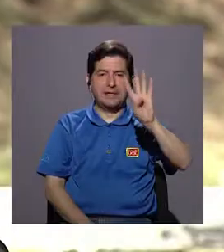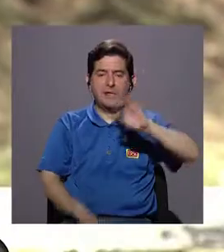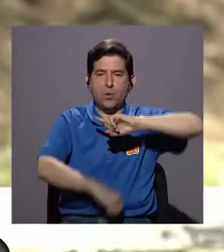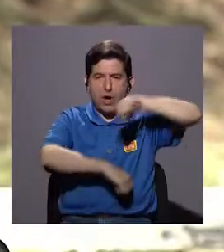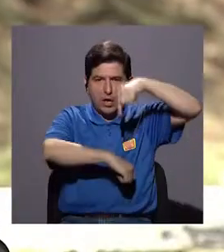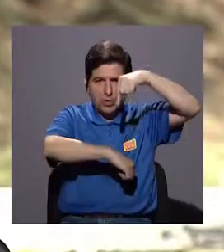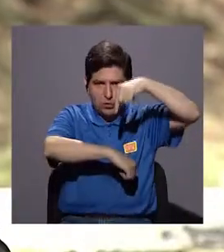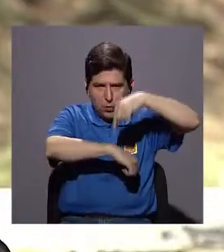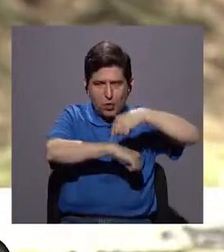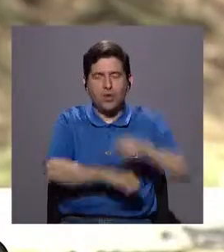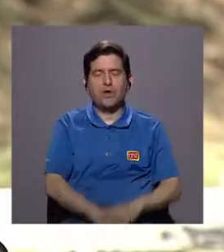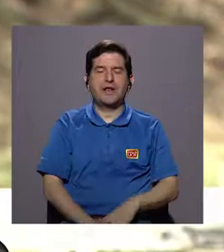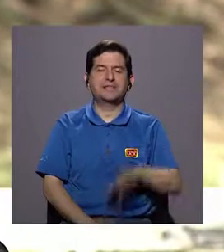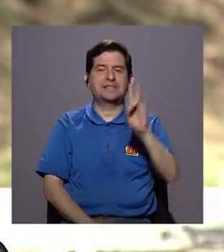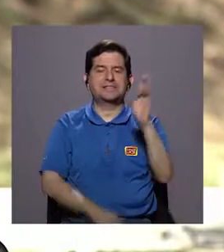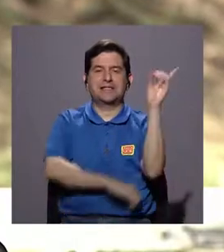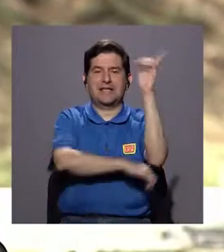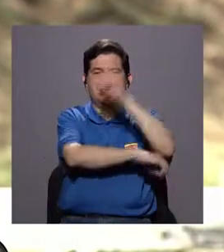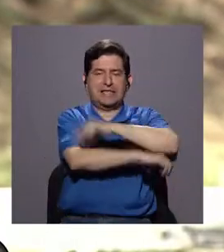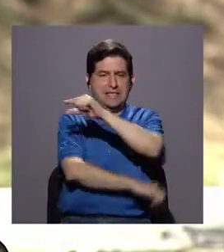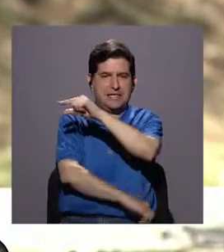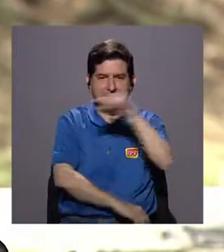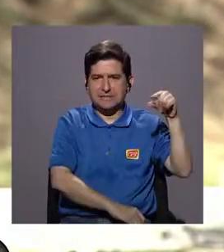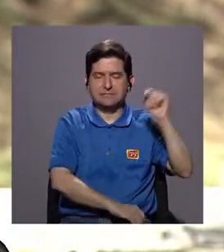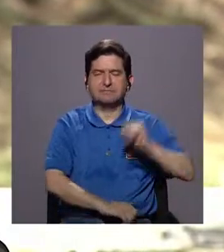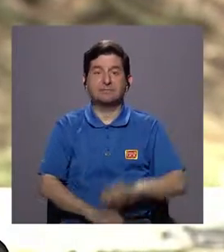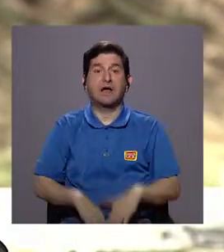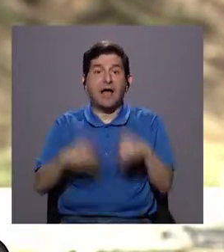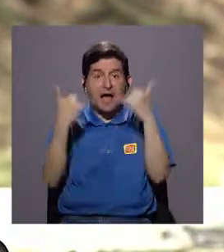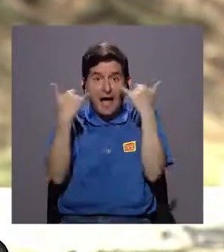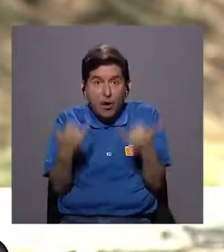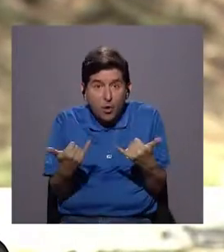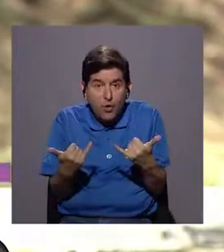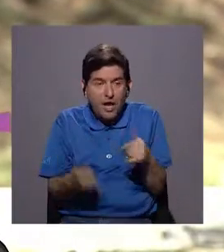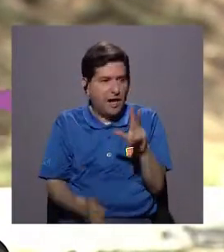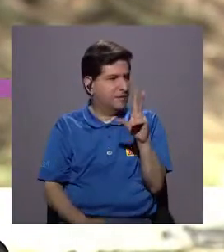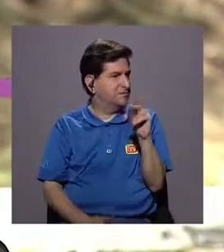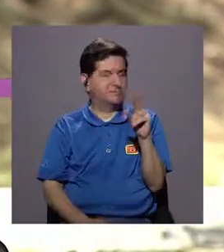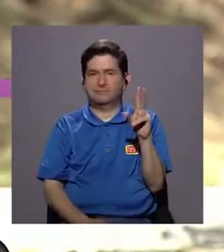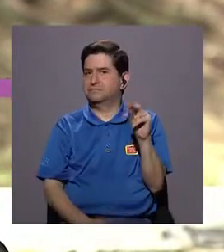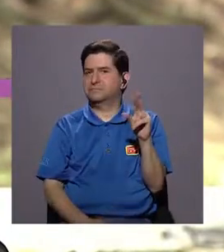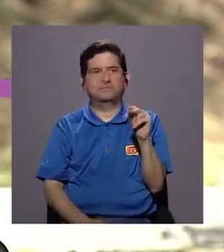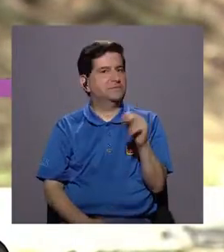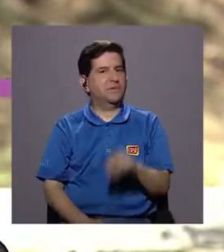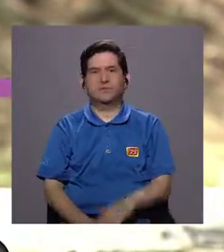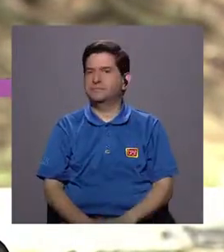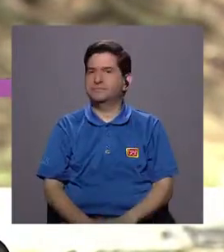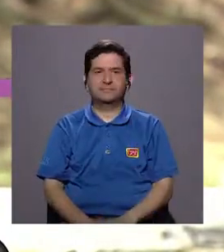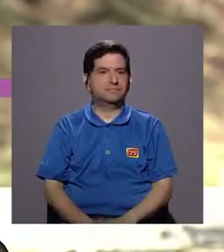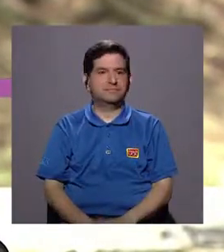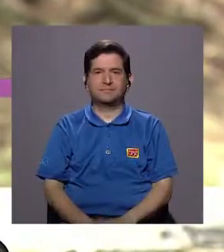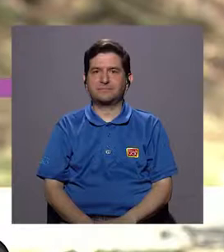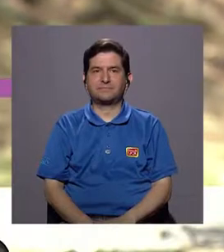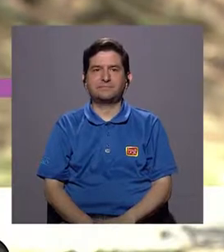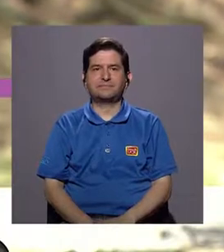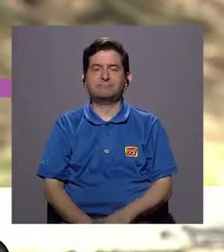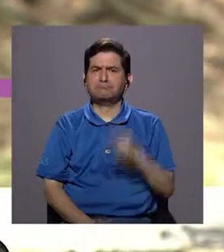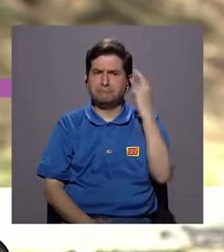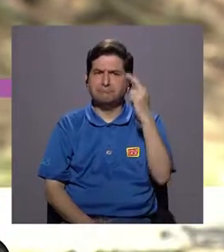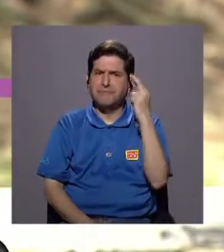horas del día. Y ahora esta no es la situación que nosotros tenemos en el país,